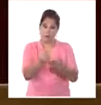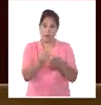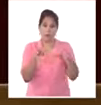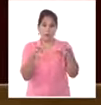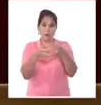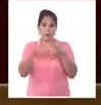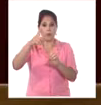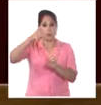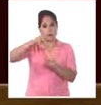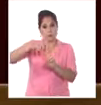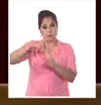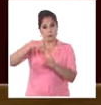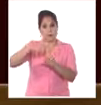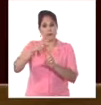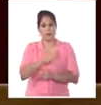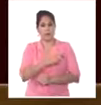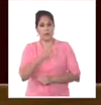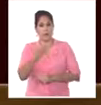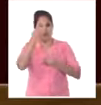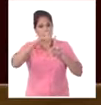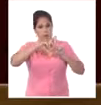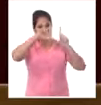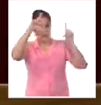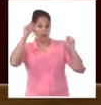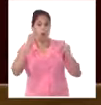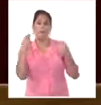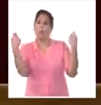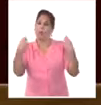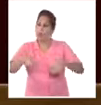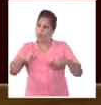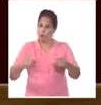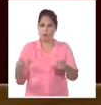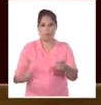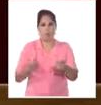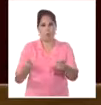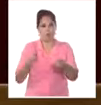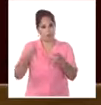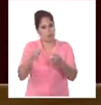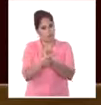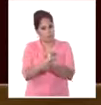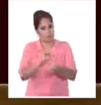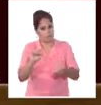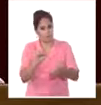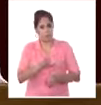sindical y de la revolución cubana por las justas luchas que hoy libran.